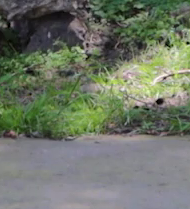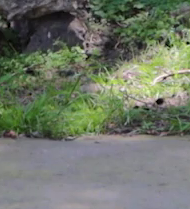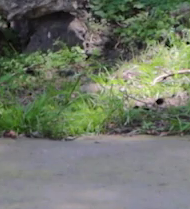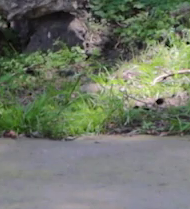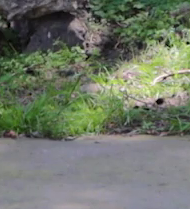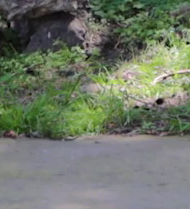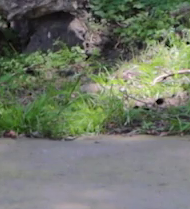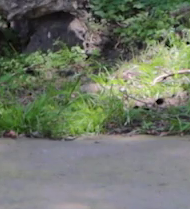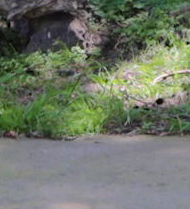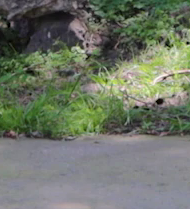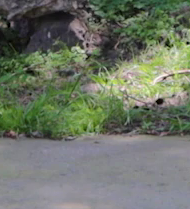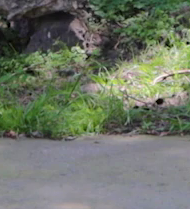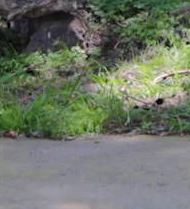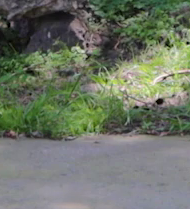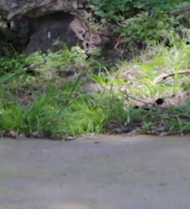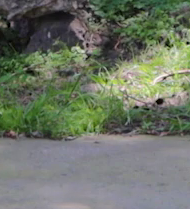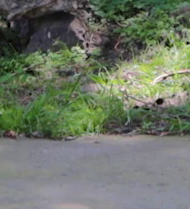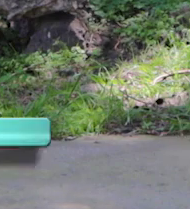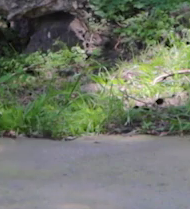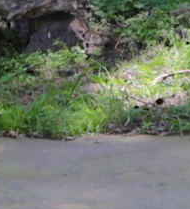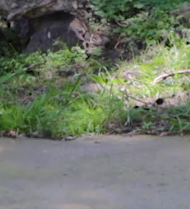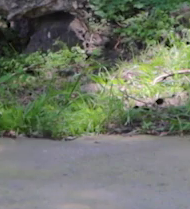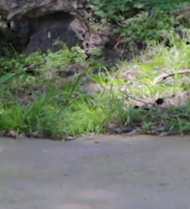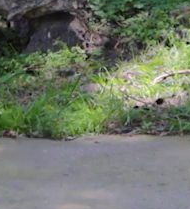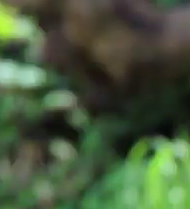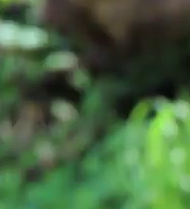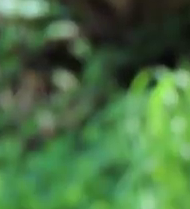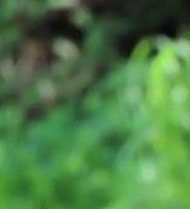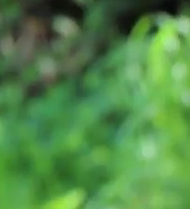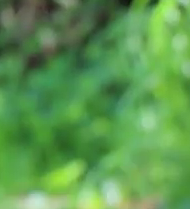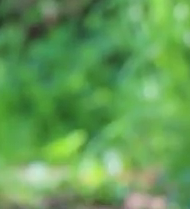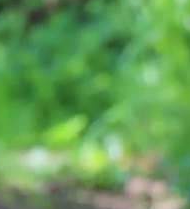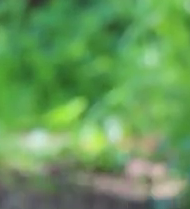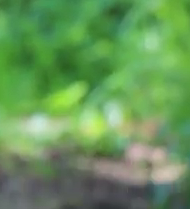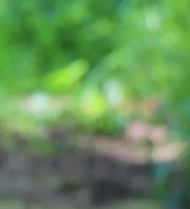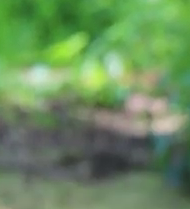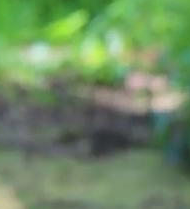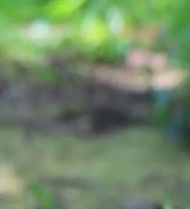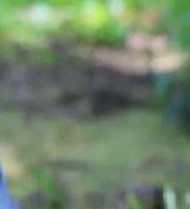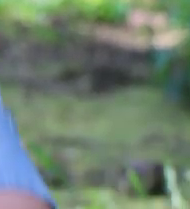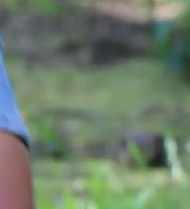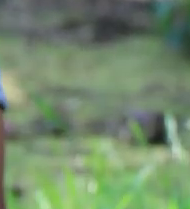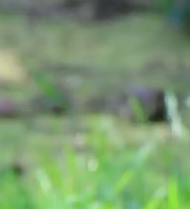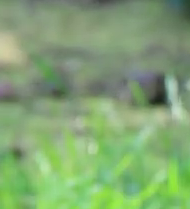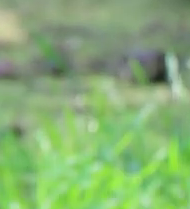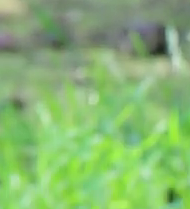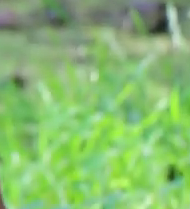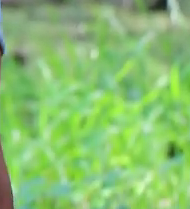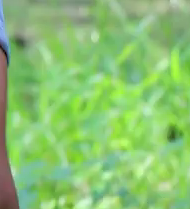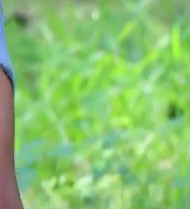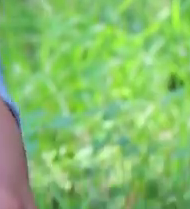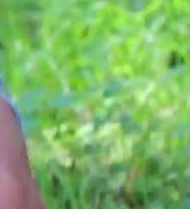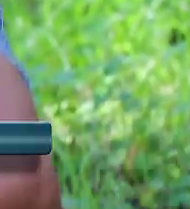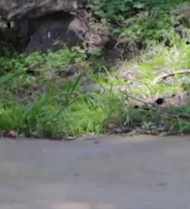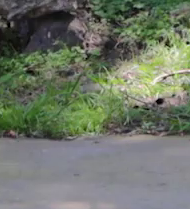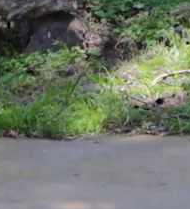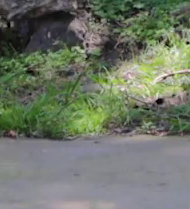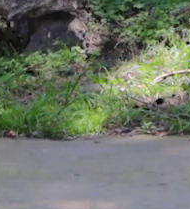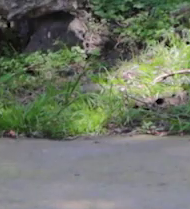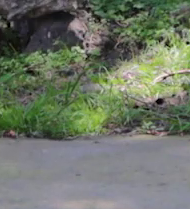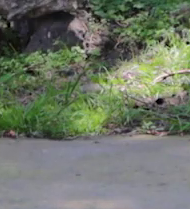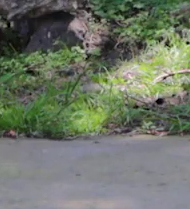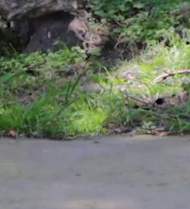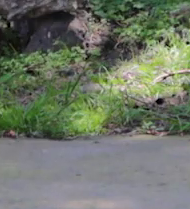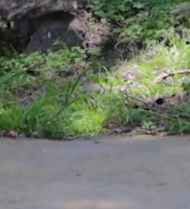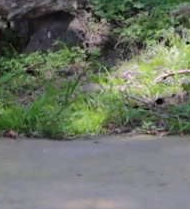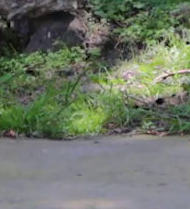flexionamos. Muy bien. Bien, exactamente ahí. Muy bien hecho. Ya ir. Ahí bien. Una más. Bien. Otra